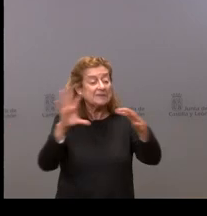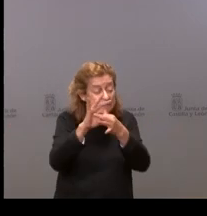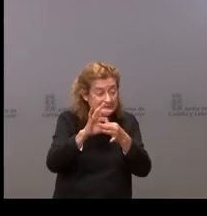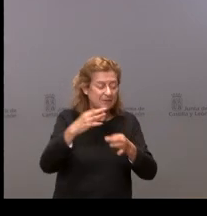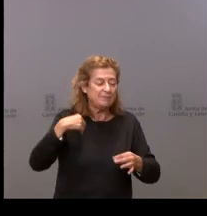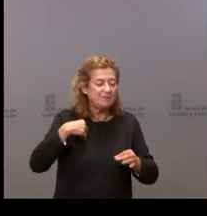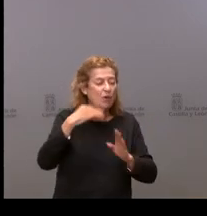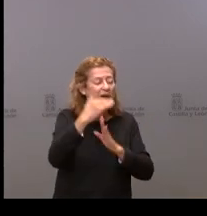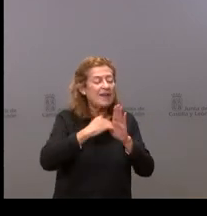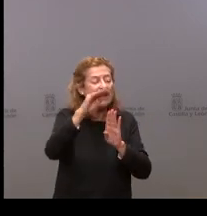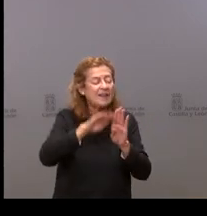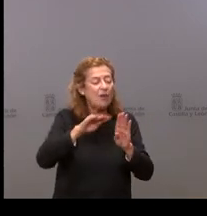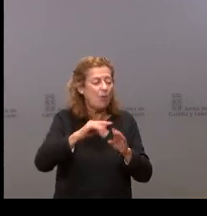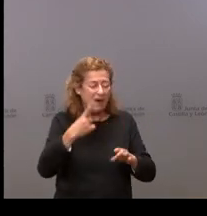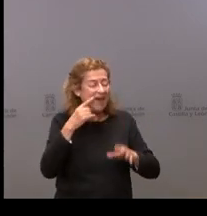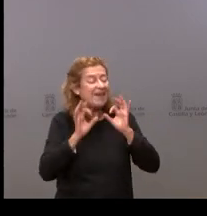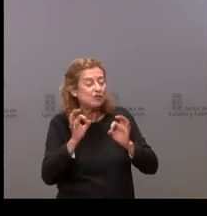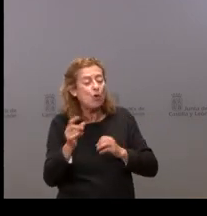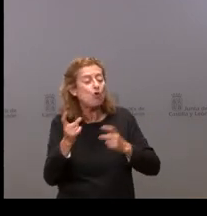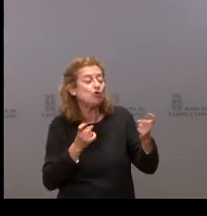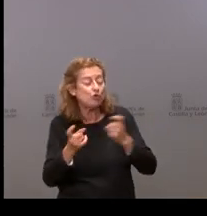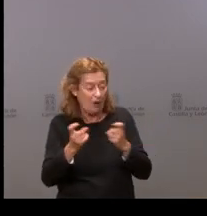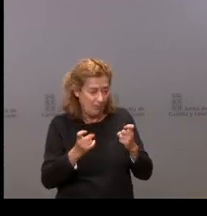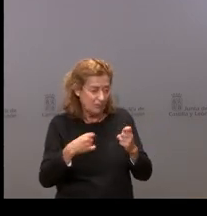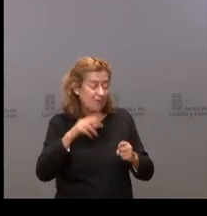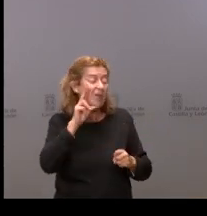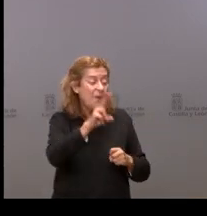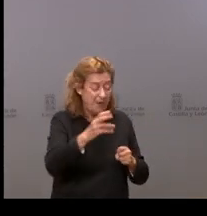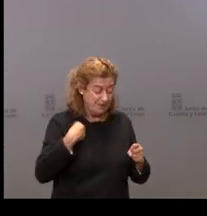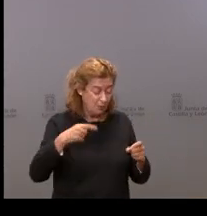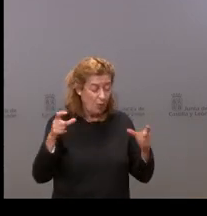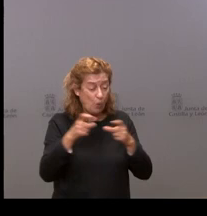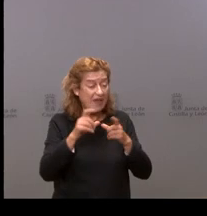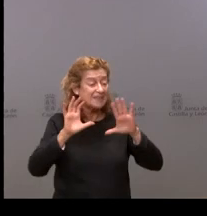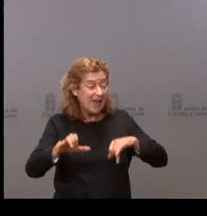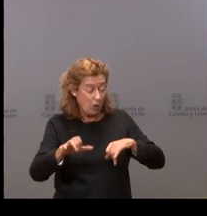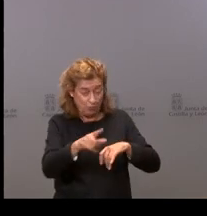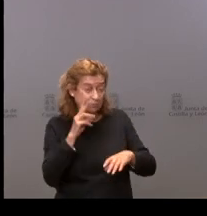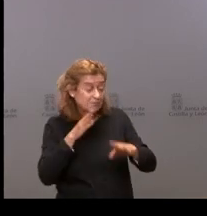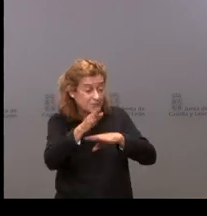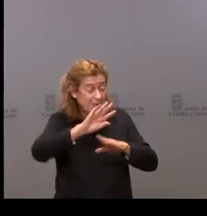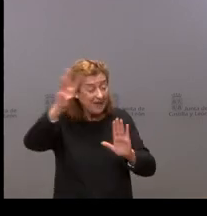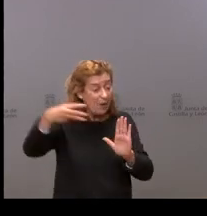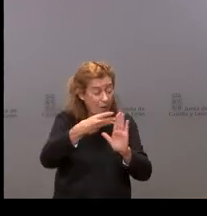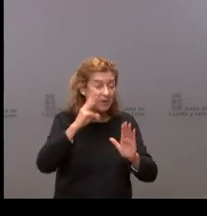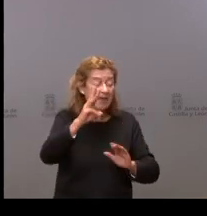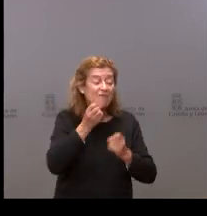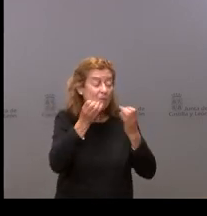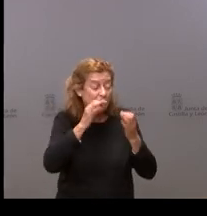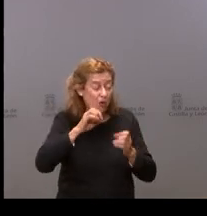catalogación oficial de riesgo controlado que se puede ver en la página de la Junta cuando uno entra a buscar información del coronavirus.